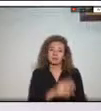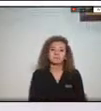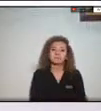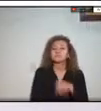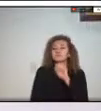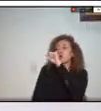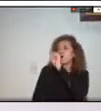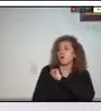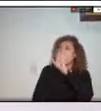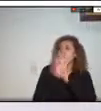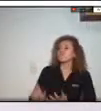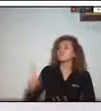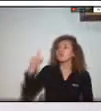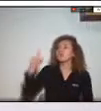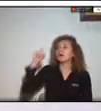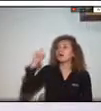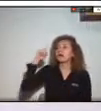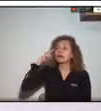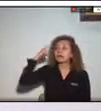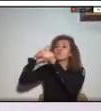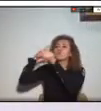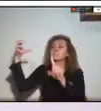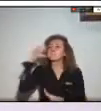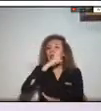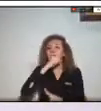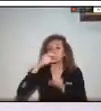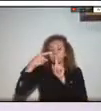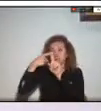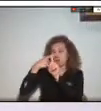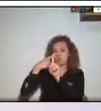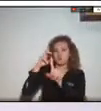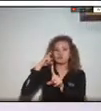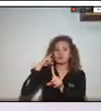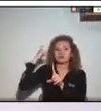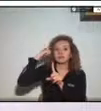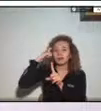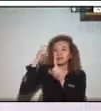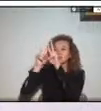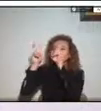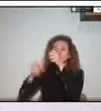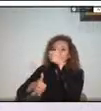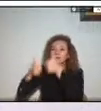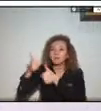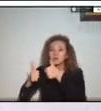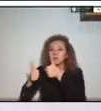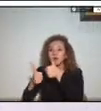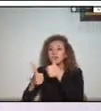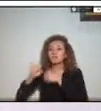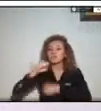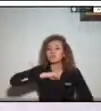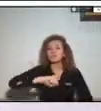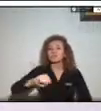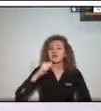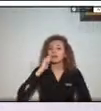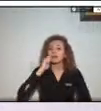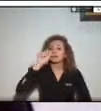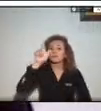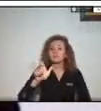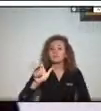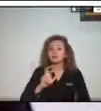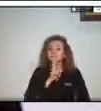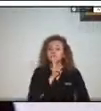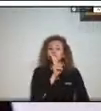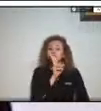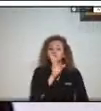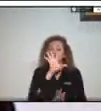con respecto a la articula en primer lugar retos frente a lo que es la incorporación de derechos humanos en la respuesta y segundo